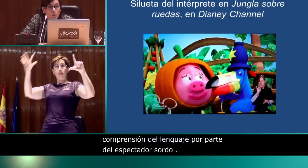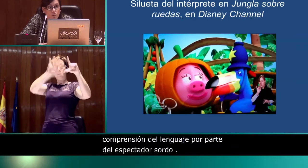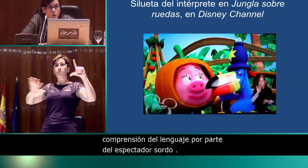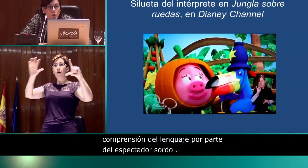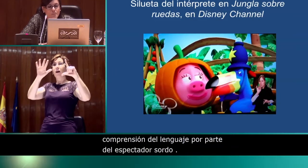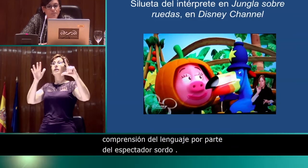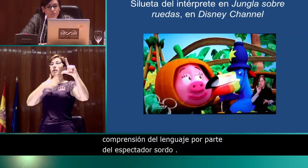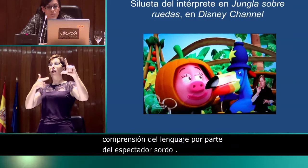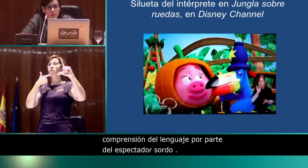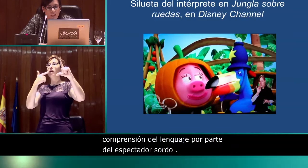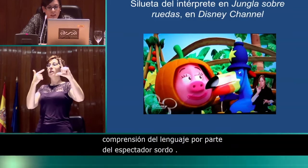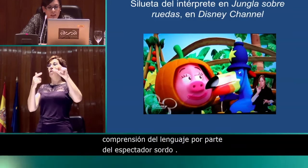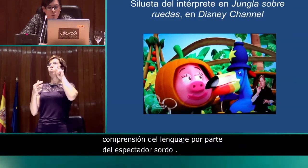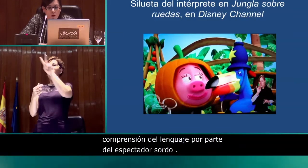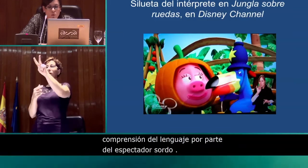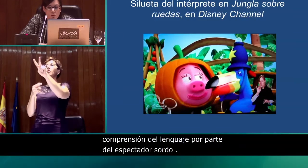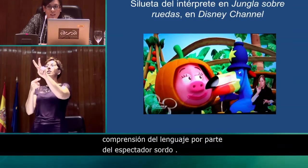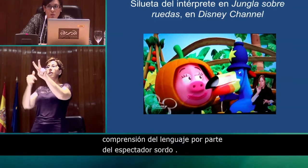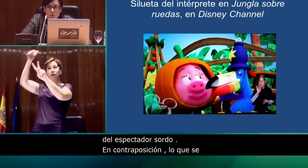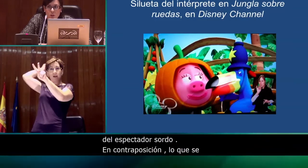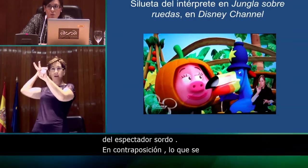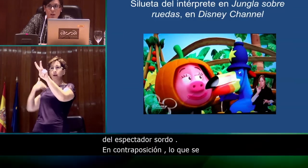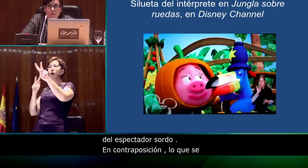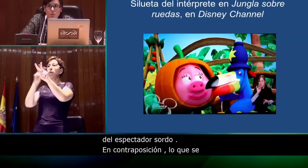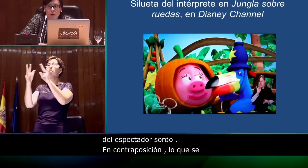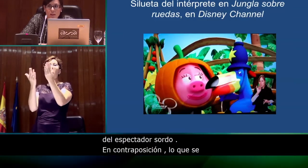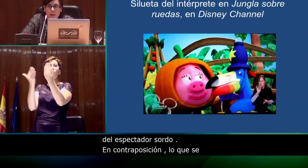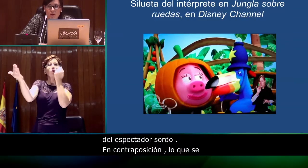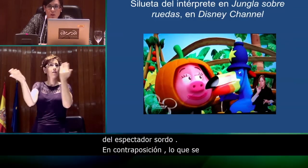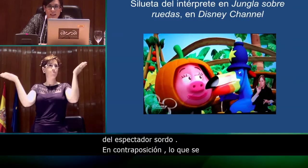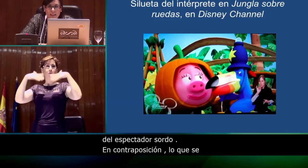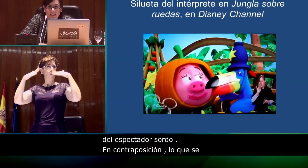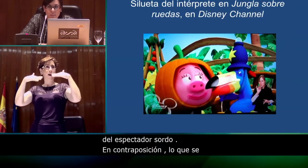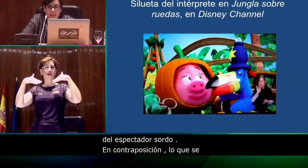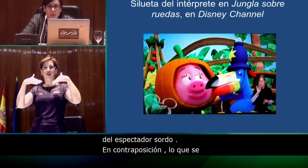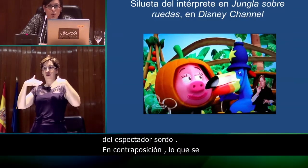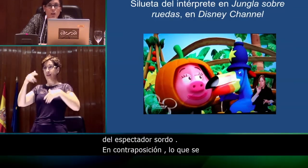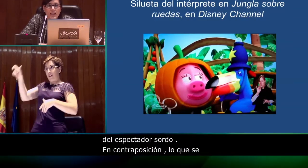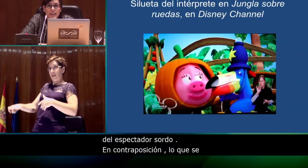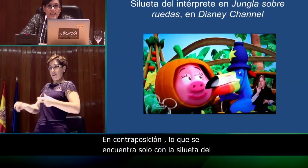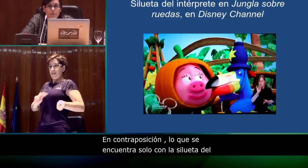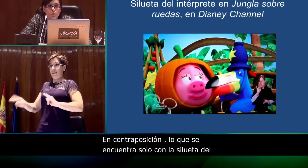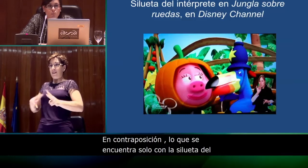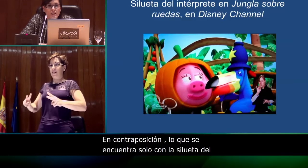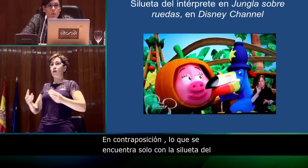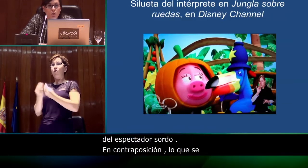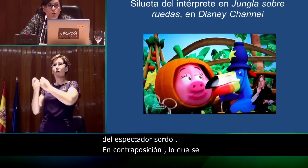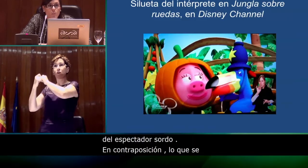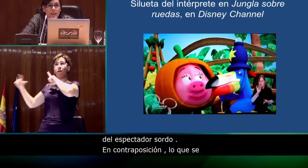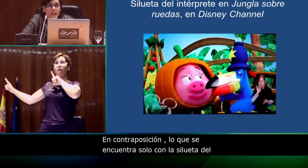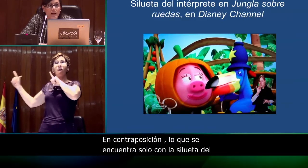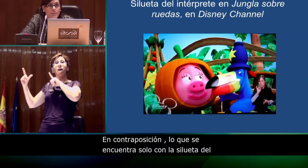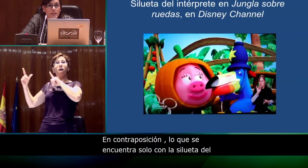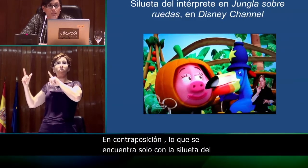del fondo, no hay un contraste continuo entre la figura de la persona que está interpretando y ese fondo, más aún cuando